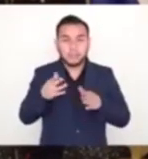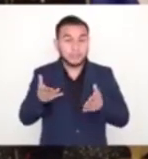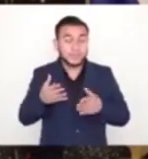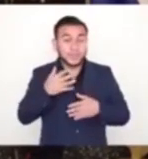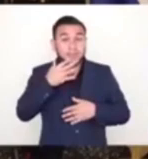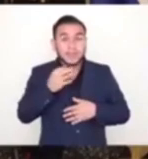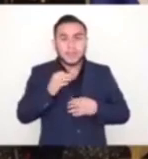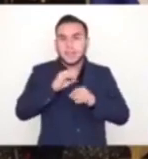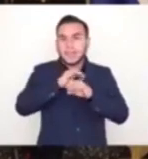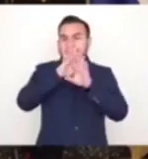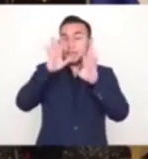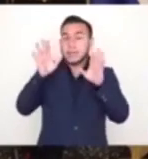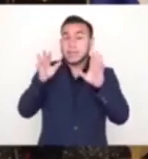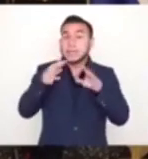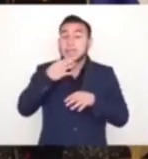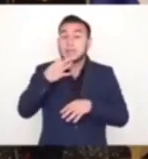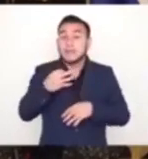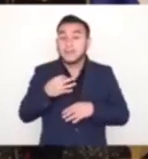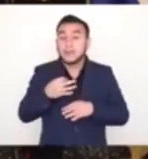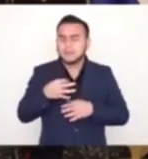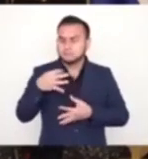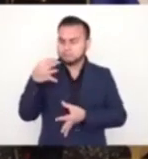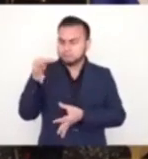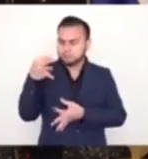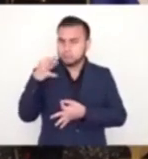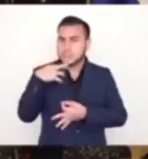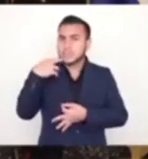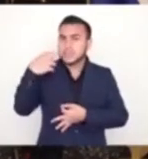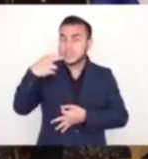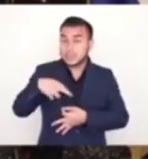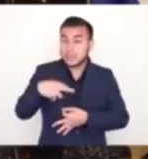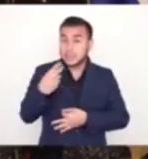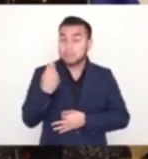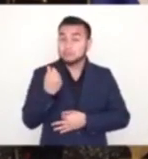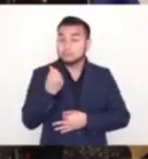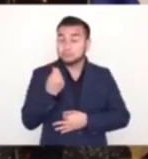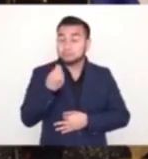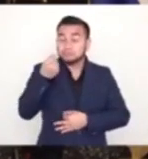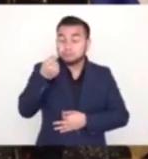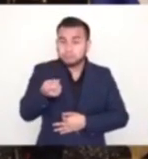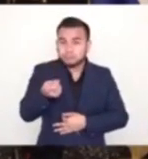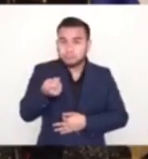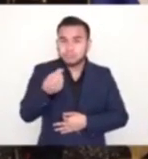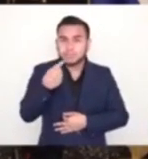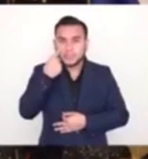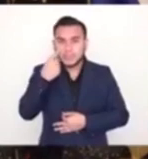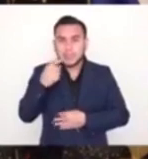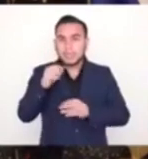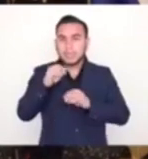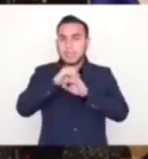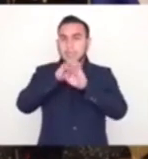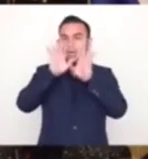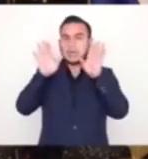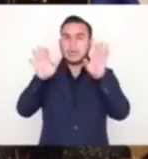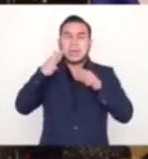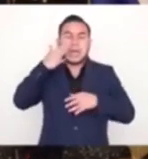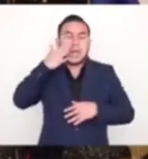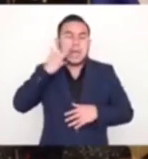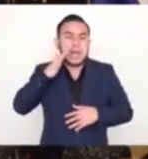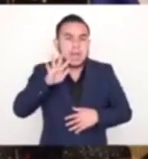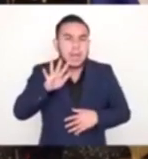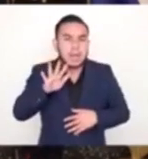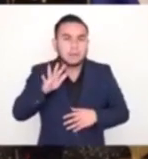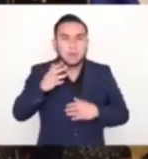la prueba documental y testimonial que hay sobre el caso del dinero que recibía, pues aquí está el mayor ejemplo, un Rodolfo Parker más